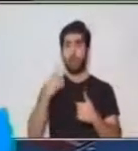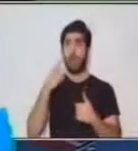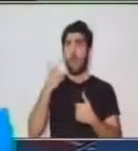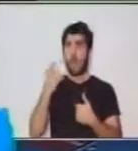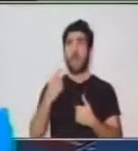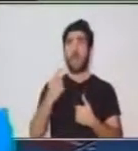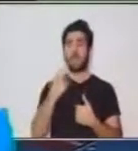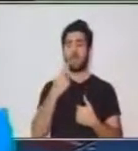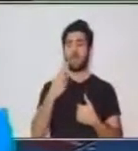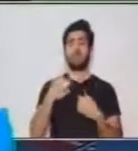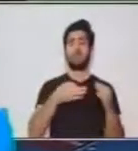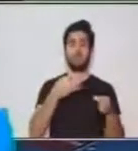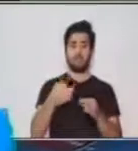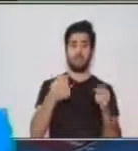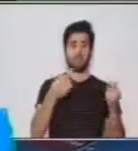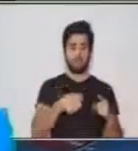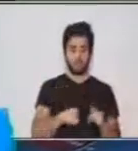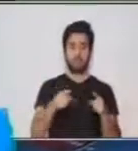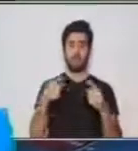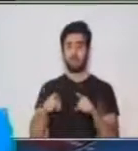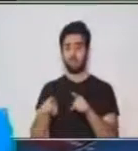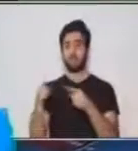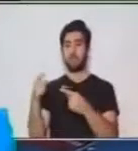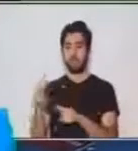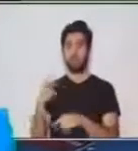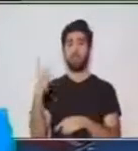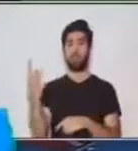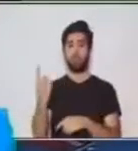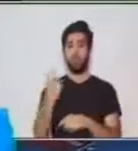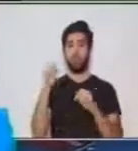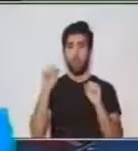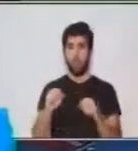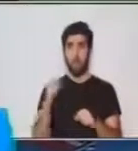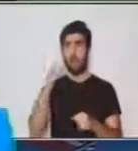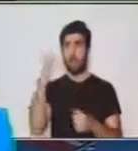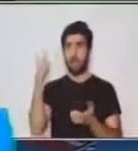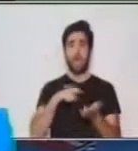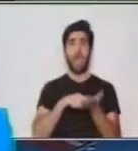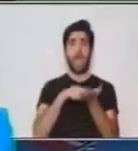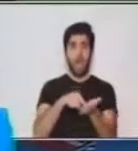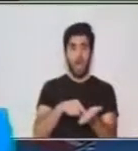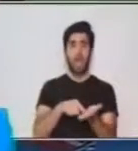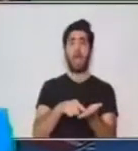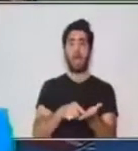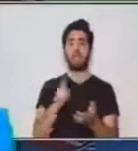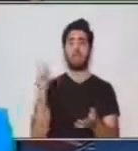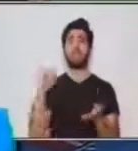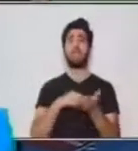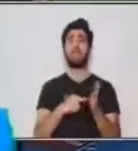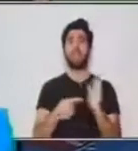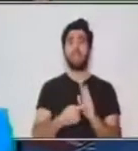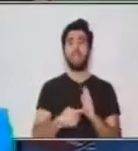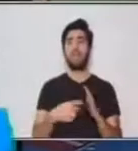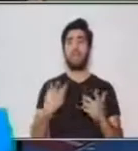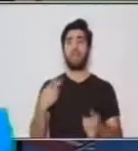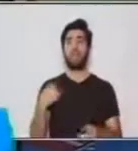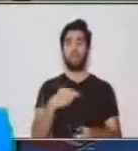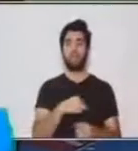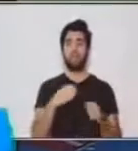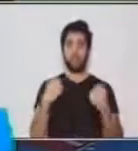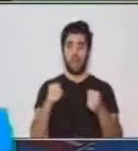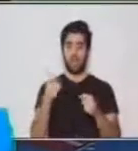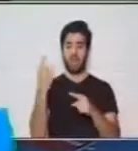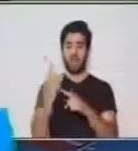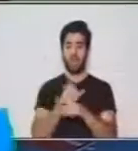con situaciones que pueden comprobarse, quiere decir que estoy haciendo un buen uso del